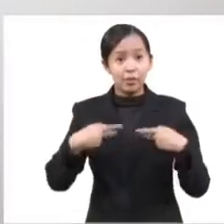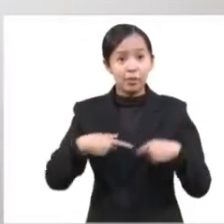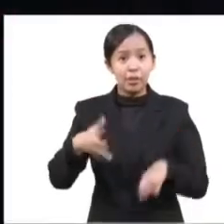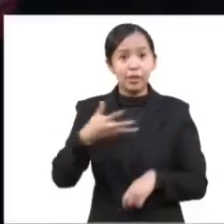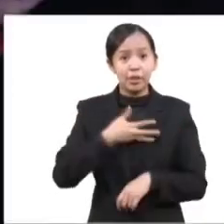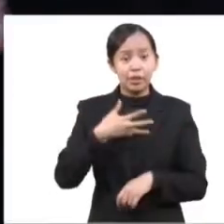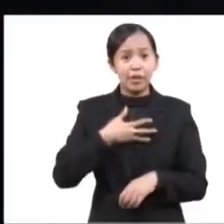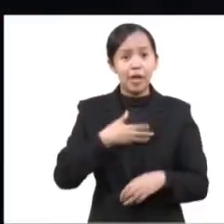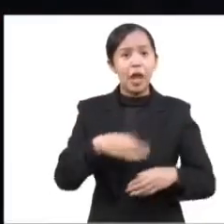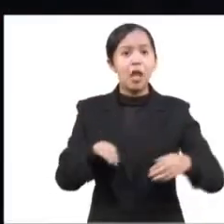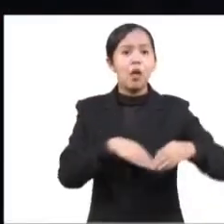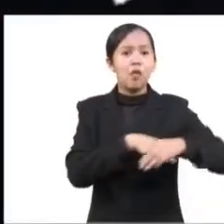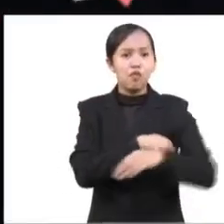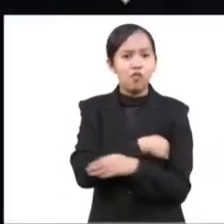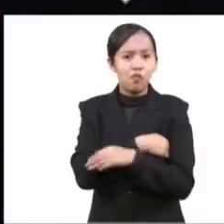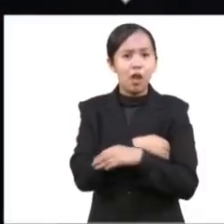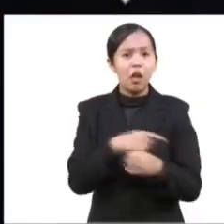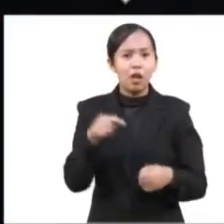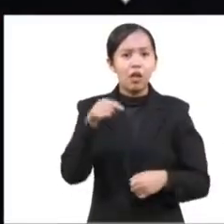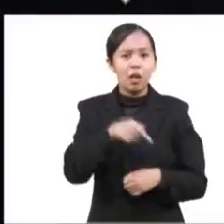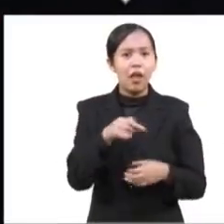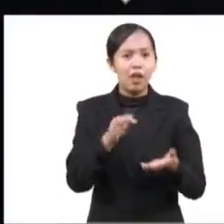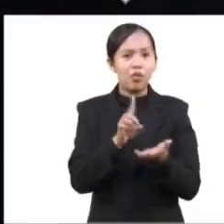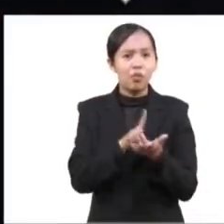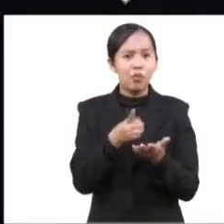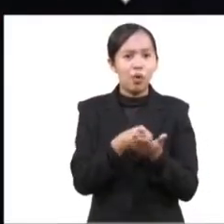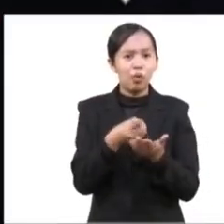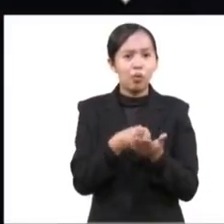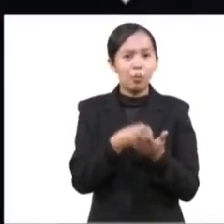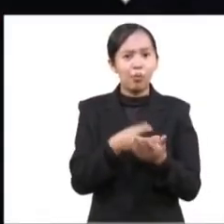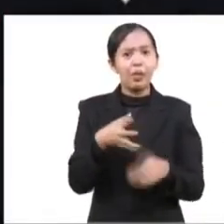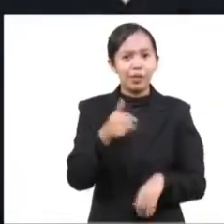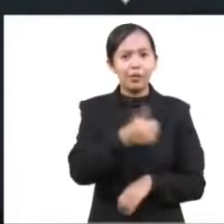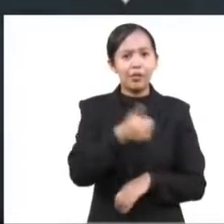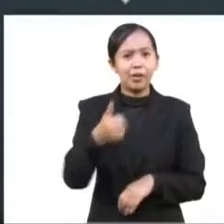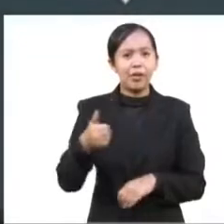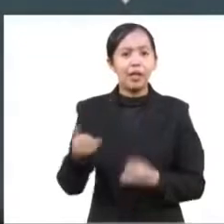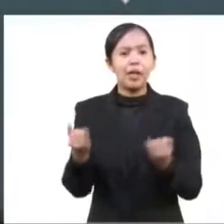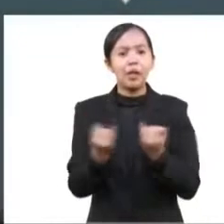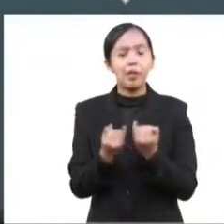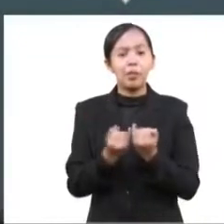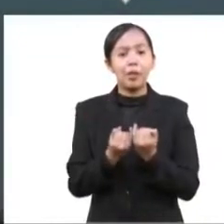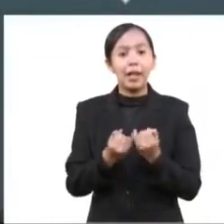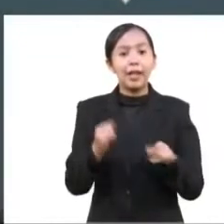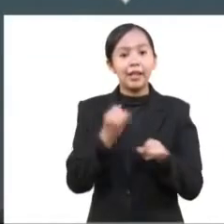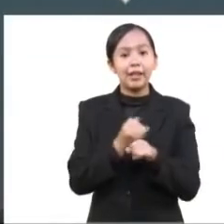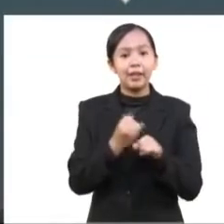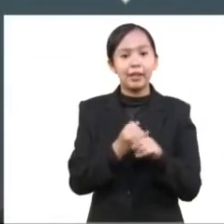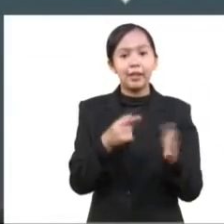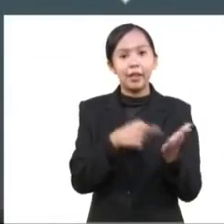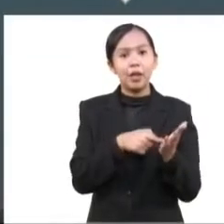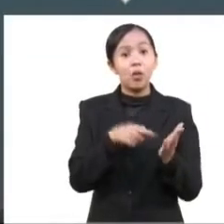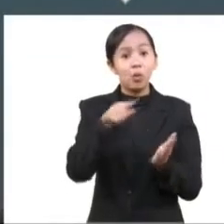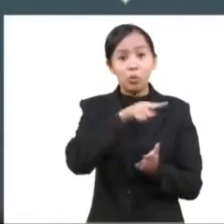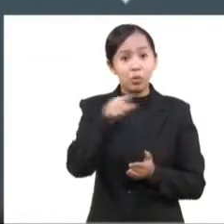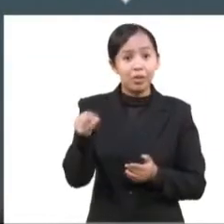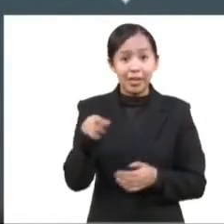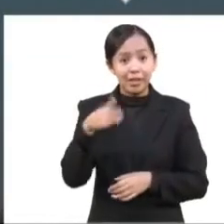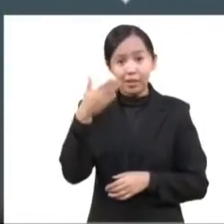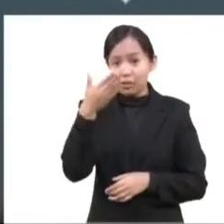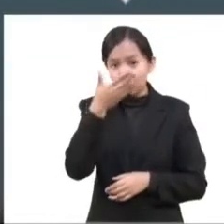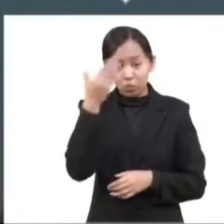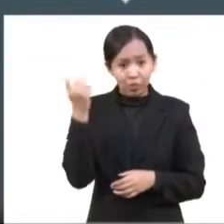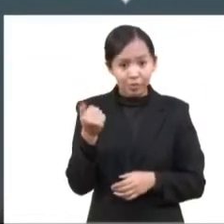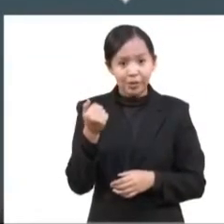folder de trámites que realiza en la ciudad, la digitalización, si no lo saben no tienen que hacer cola, saquen su licencia